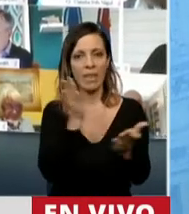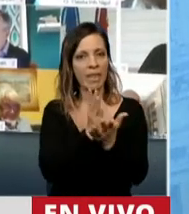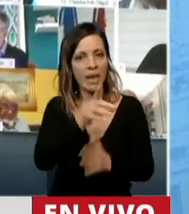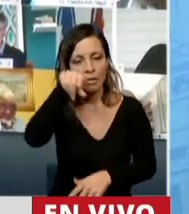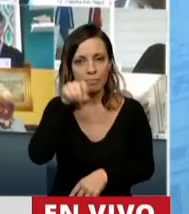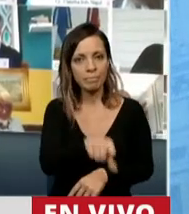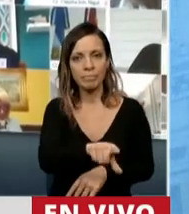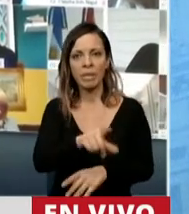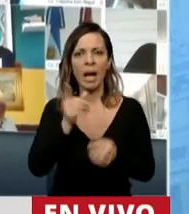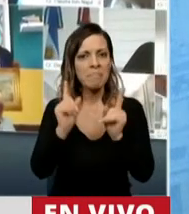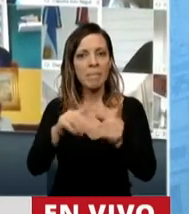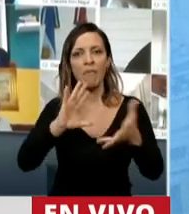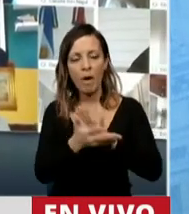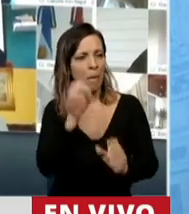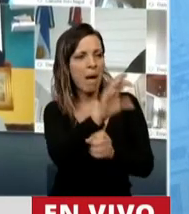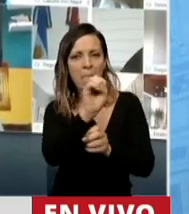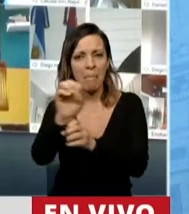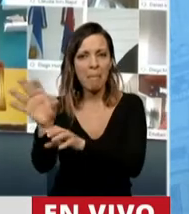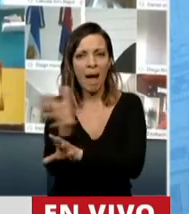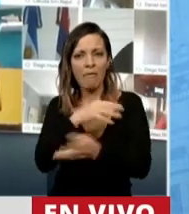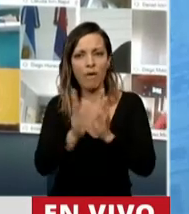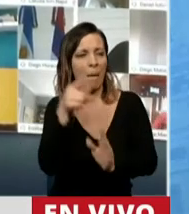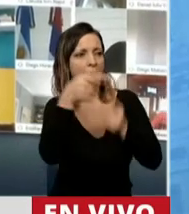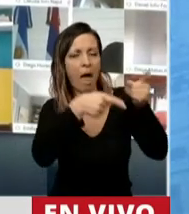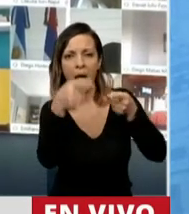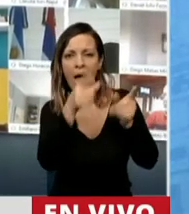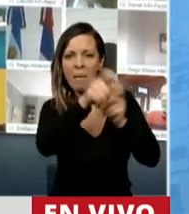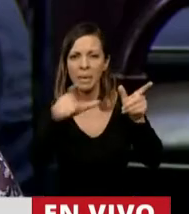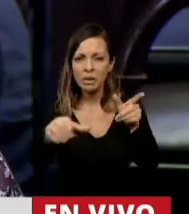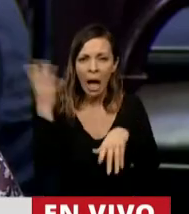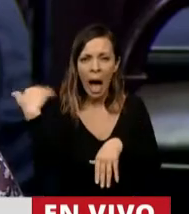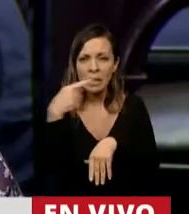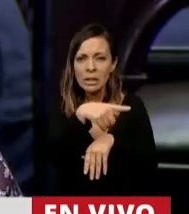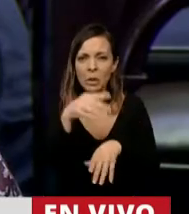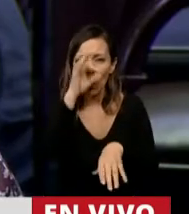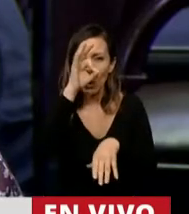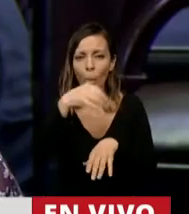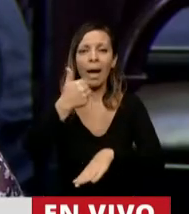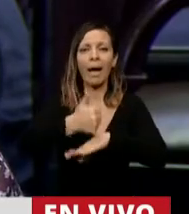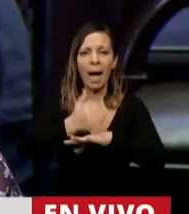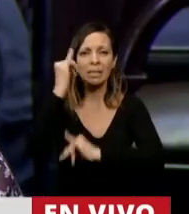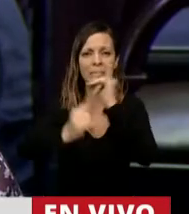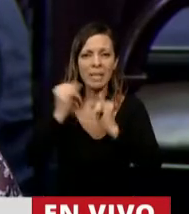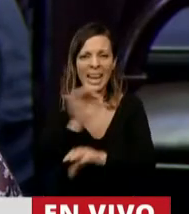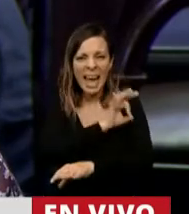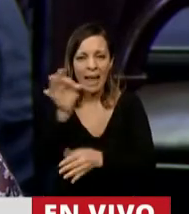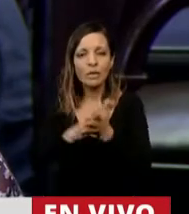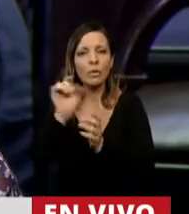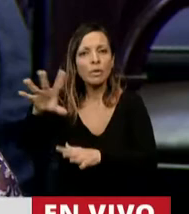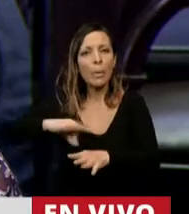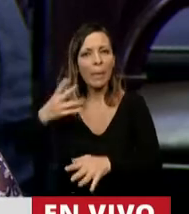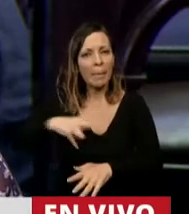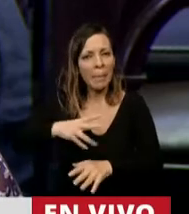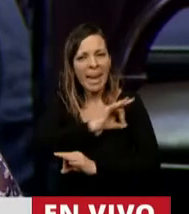a seguir descalificando en términos personales a personas que nunca han pasado a dar explicaciones de su vida personal